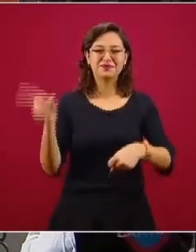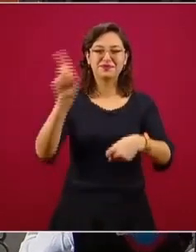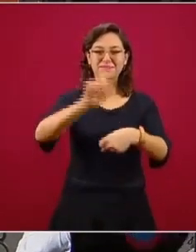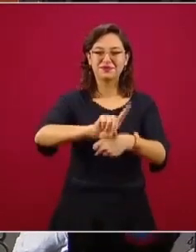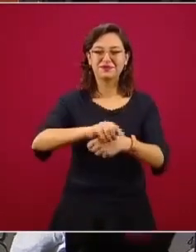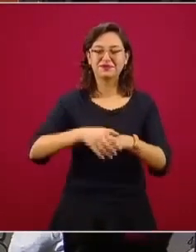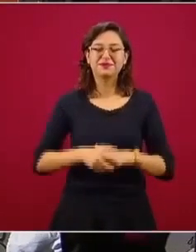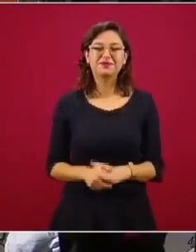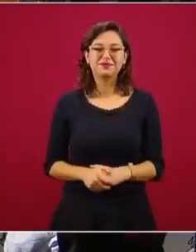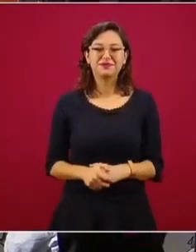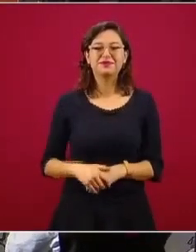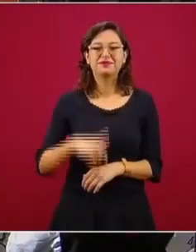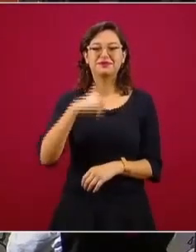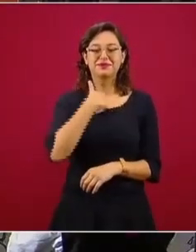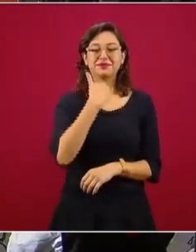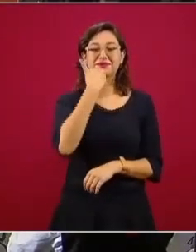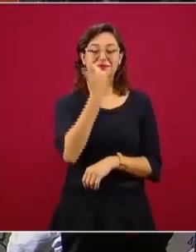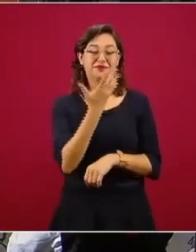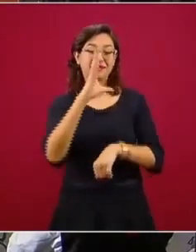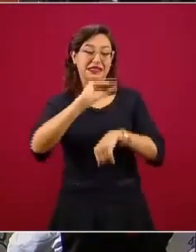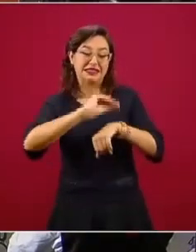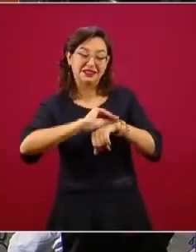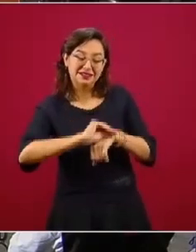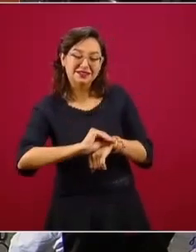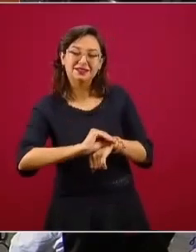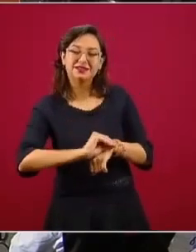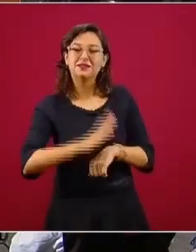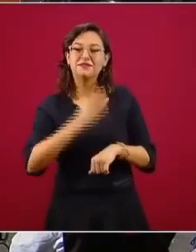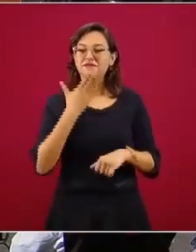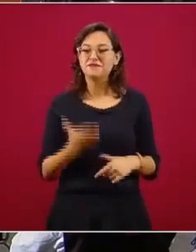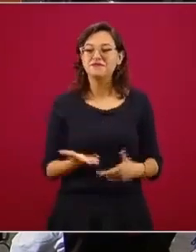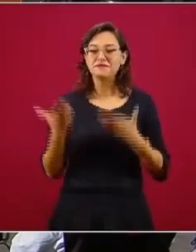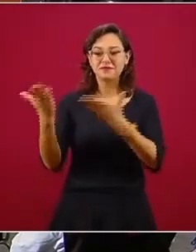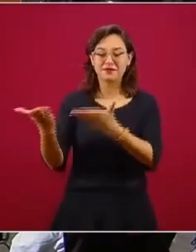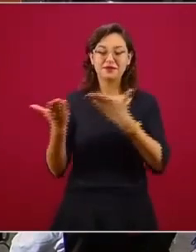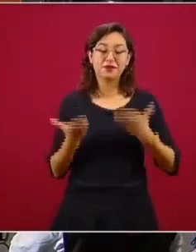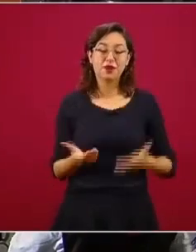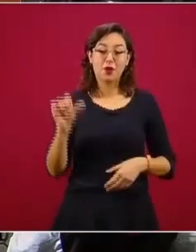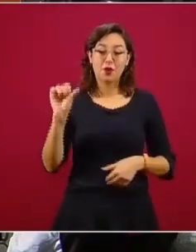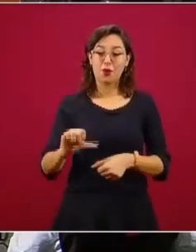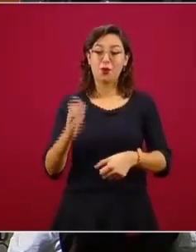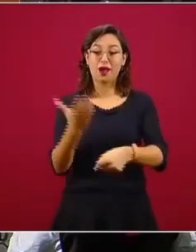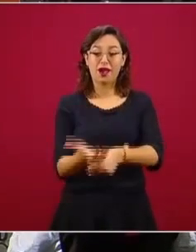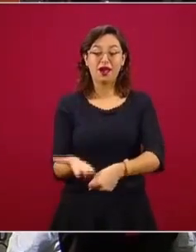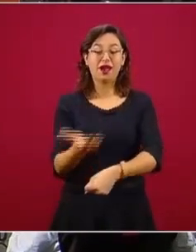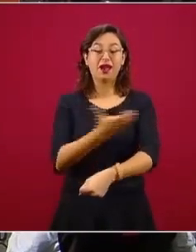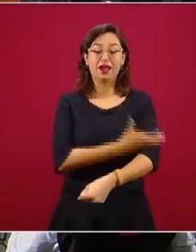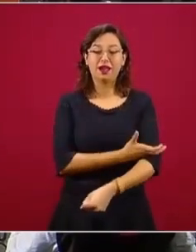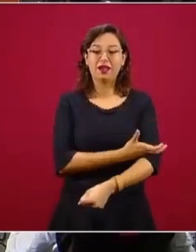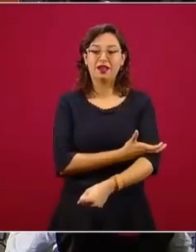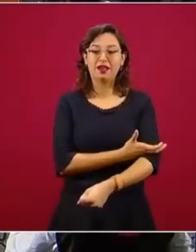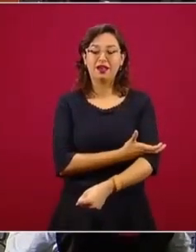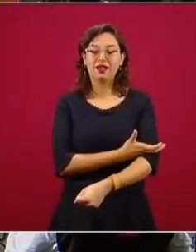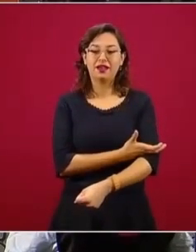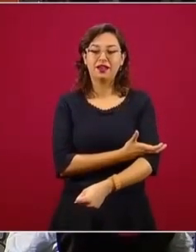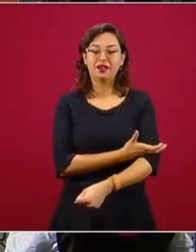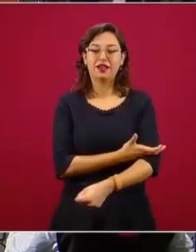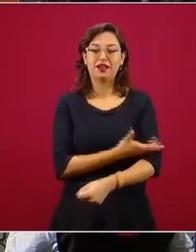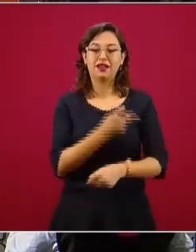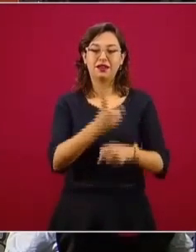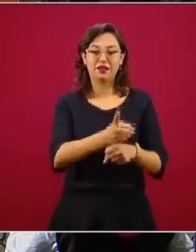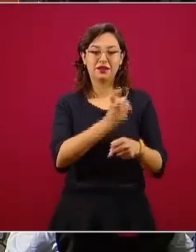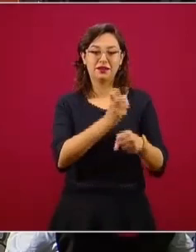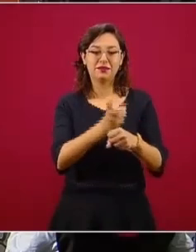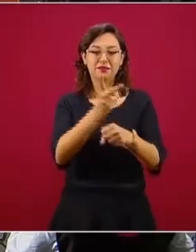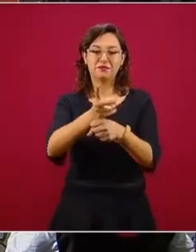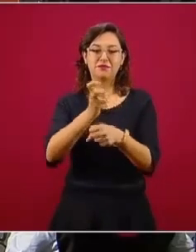Quisiera, en primer término, si se me permite, dar la bienvenida y subrayar la presencia el día de hoy de invitadas